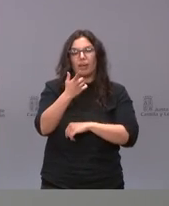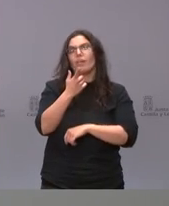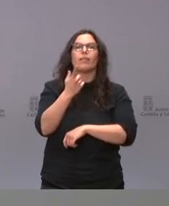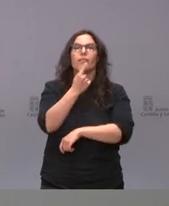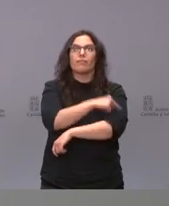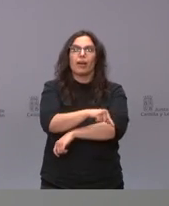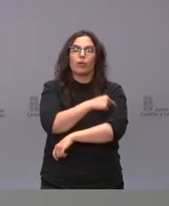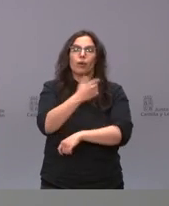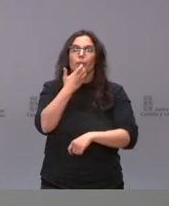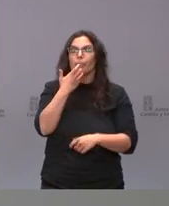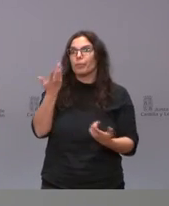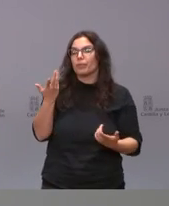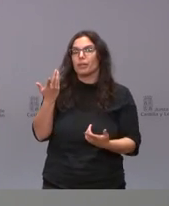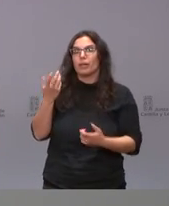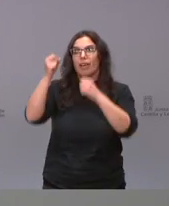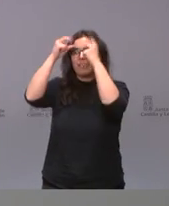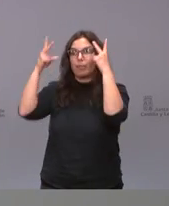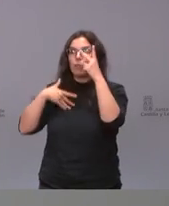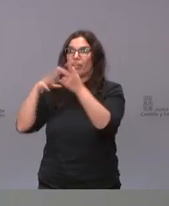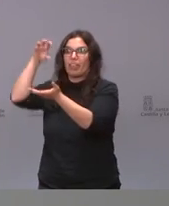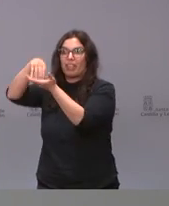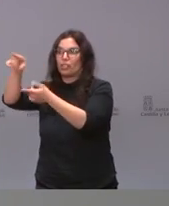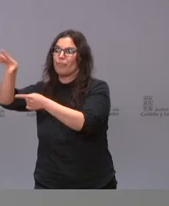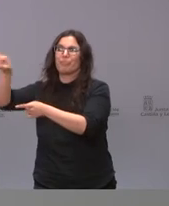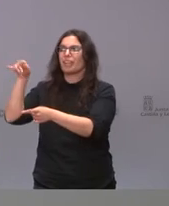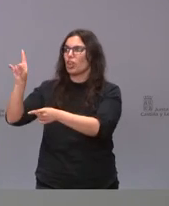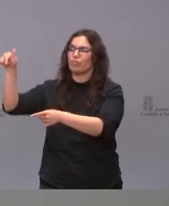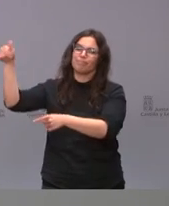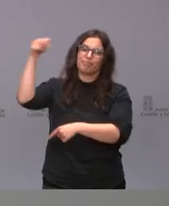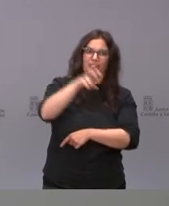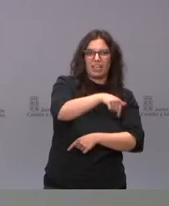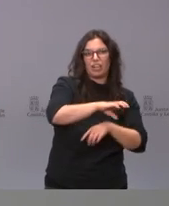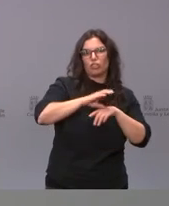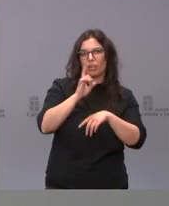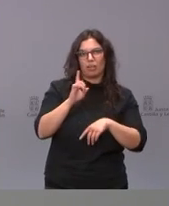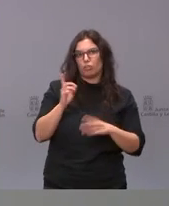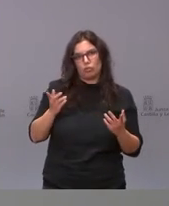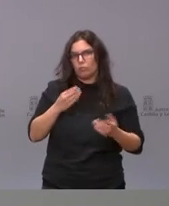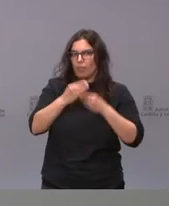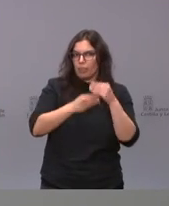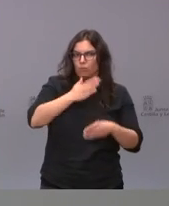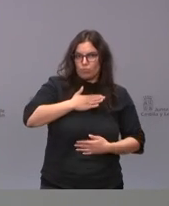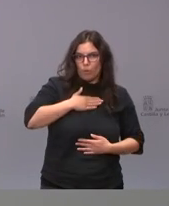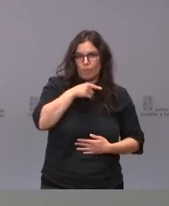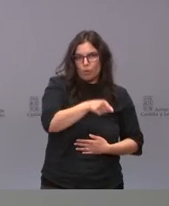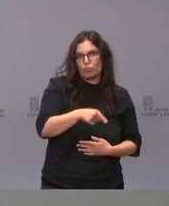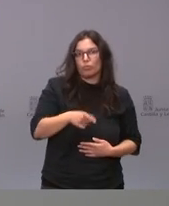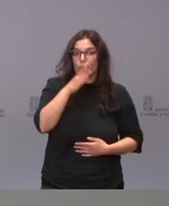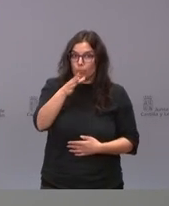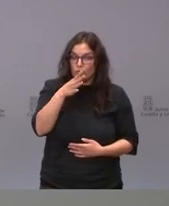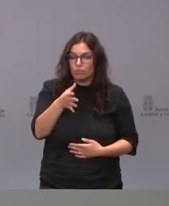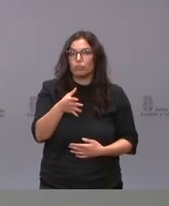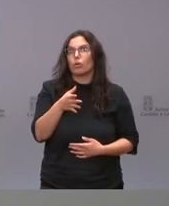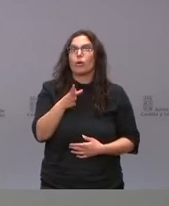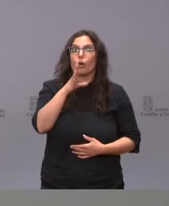que puedan estar en centros de vacunación masivo para la consejería lo hacemos con medios propios y esa es la razón para